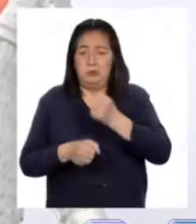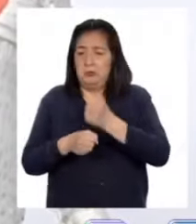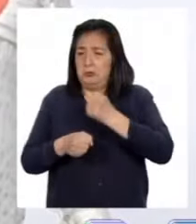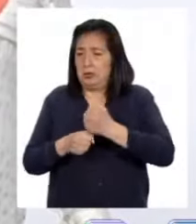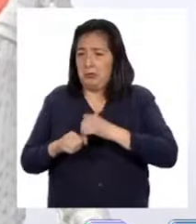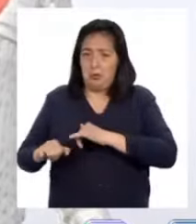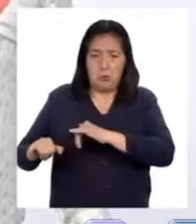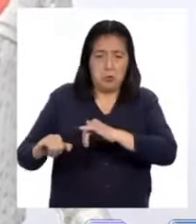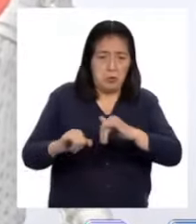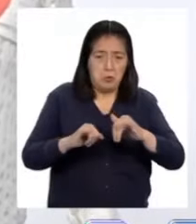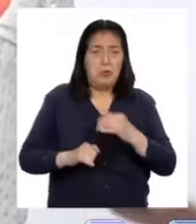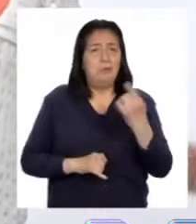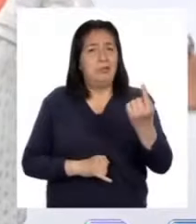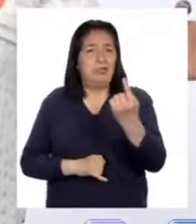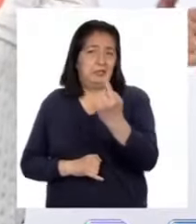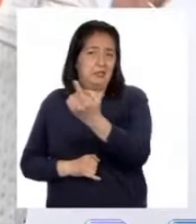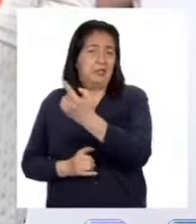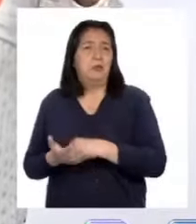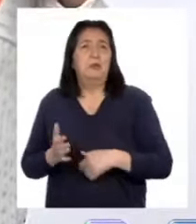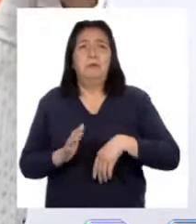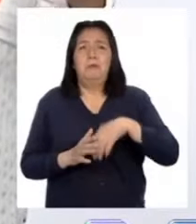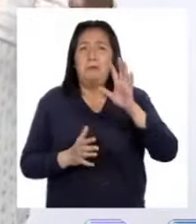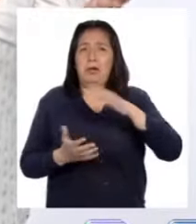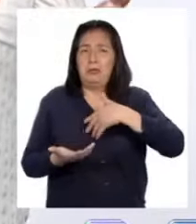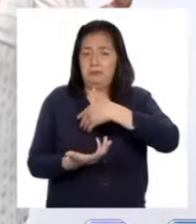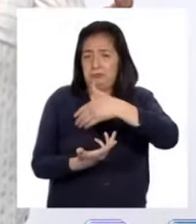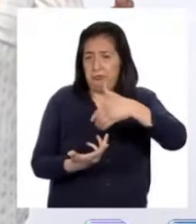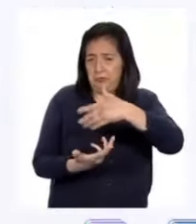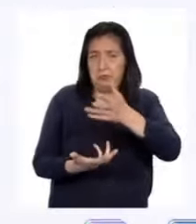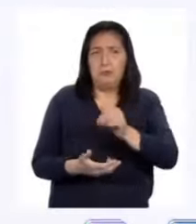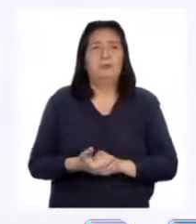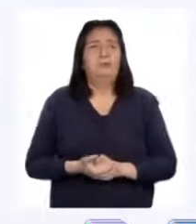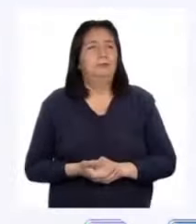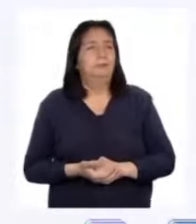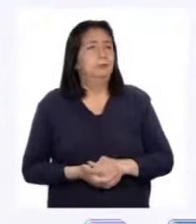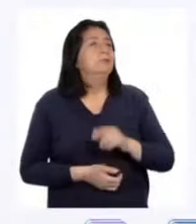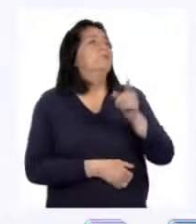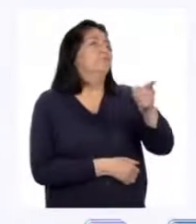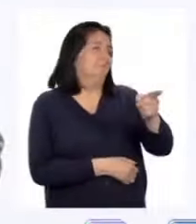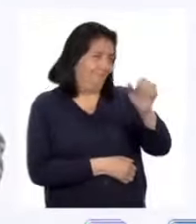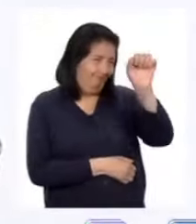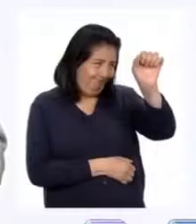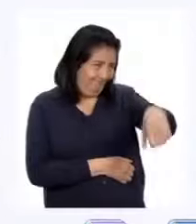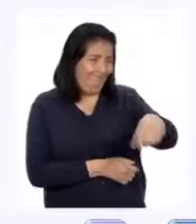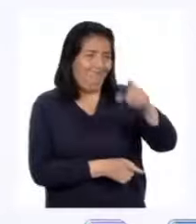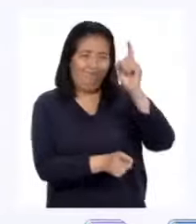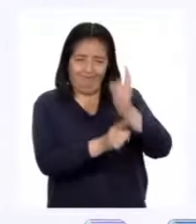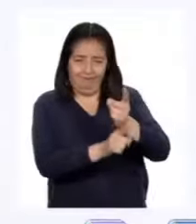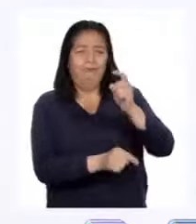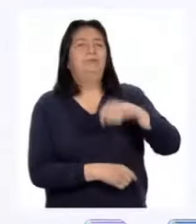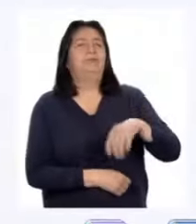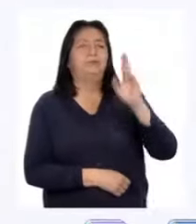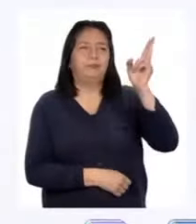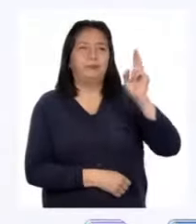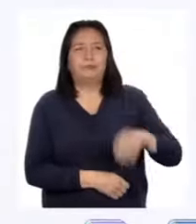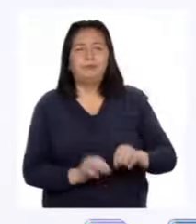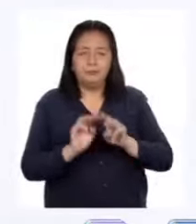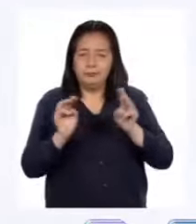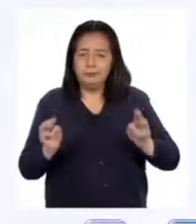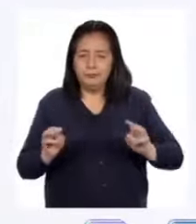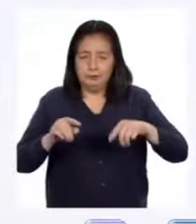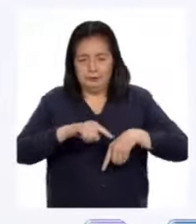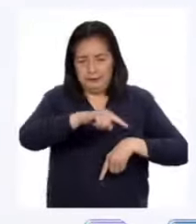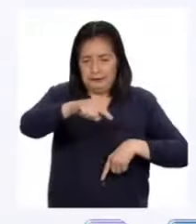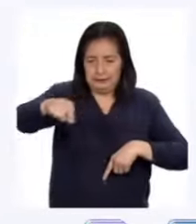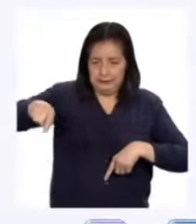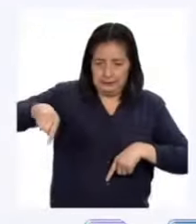equitativo para cada uno con mayor interacción entre ellos. Claro, profesora. La mesa redonda tiene muchas ventajas para la